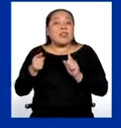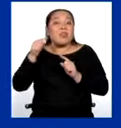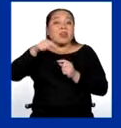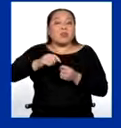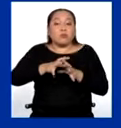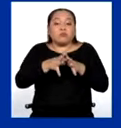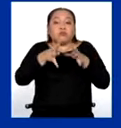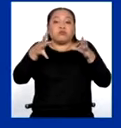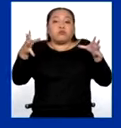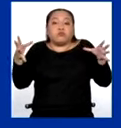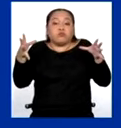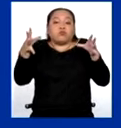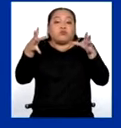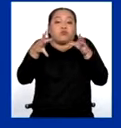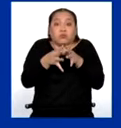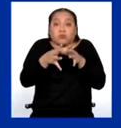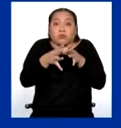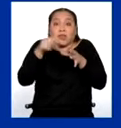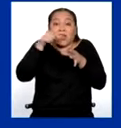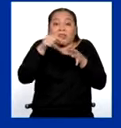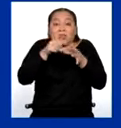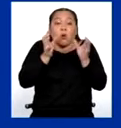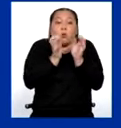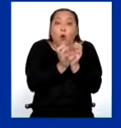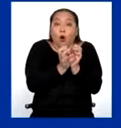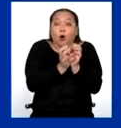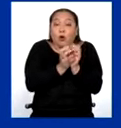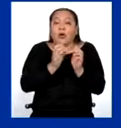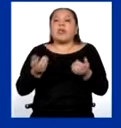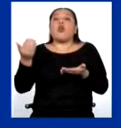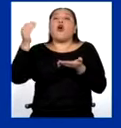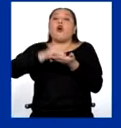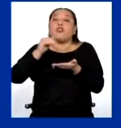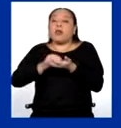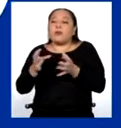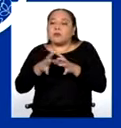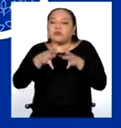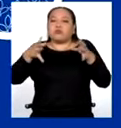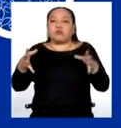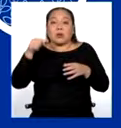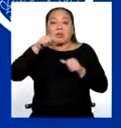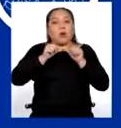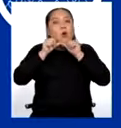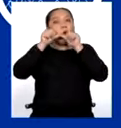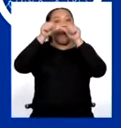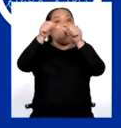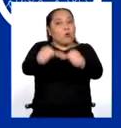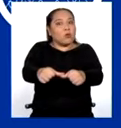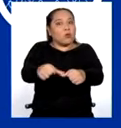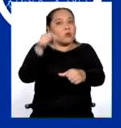demandado sea menor al volumen de renovación. Que el recurso nos dure en el tiempo es lo que llamamos